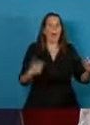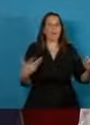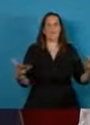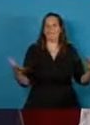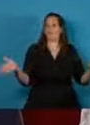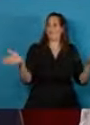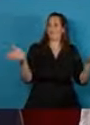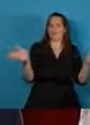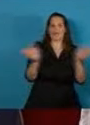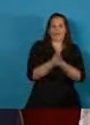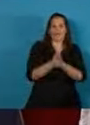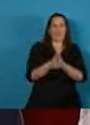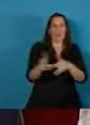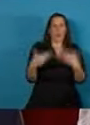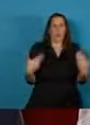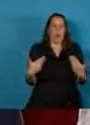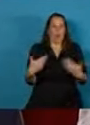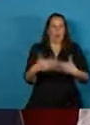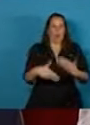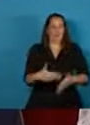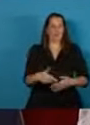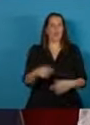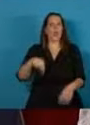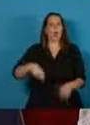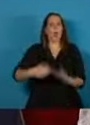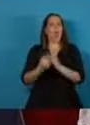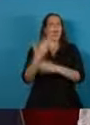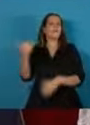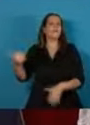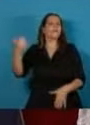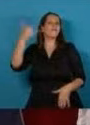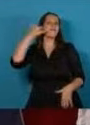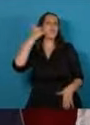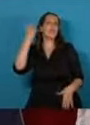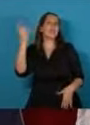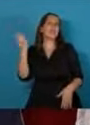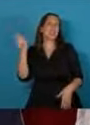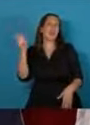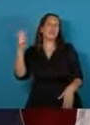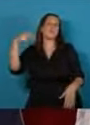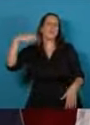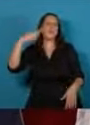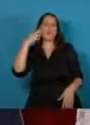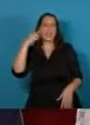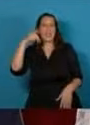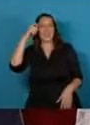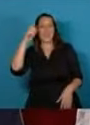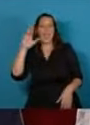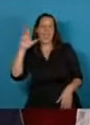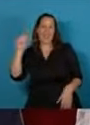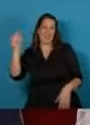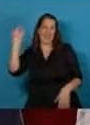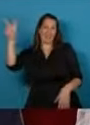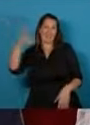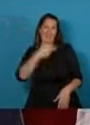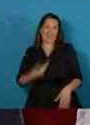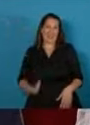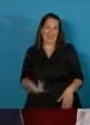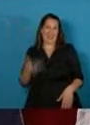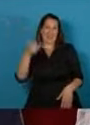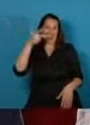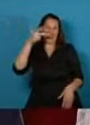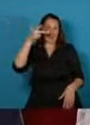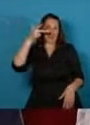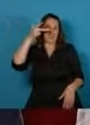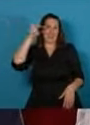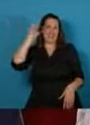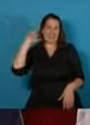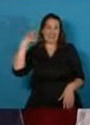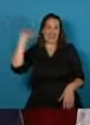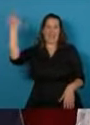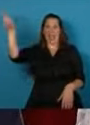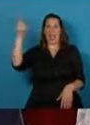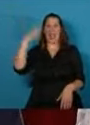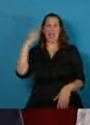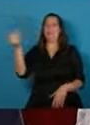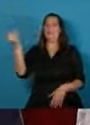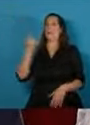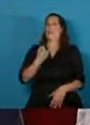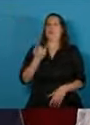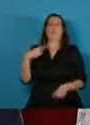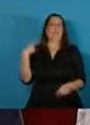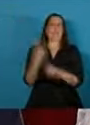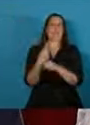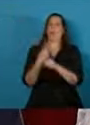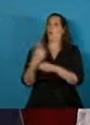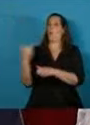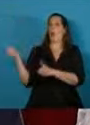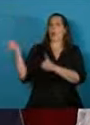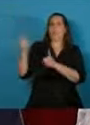mañana recibí el llamado del presidente Sebastián Piñera que me informó que no podía acompañarnos en virtud de la desaparición de